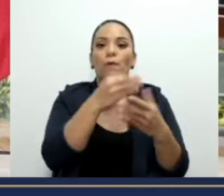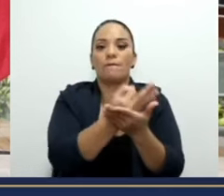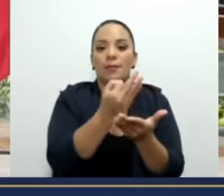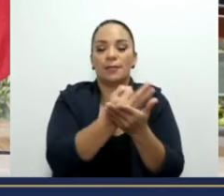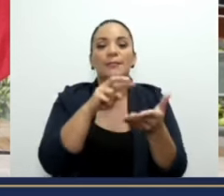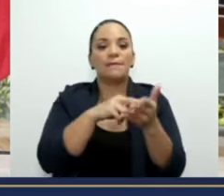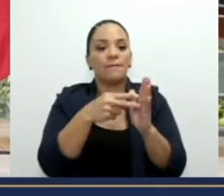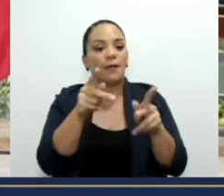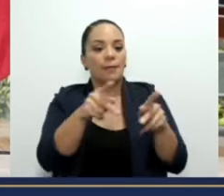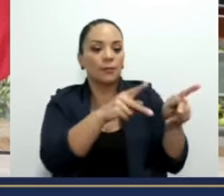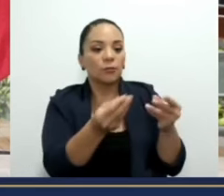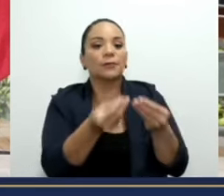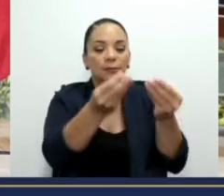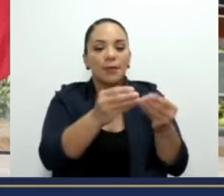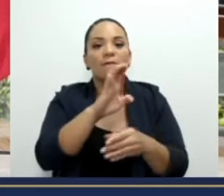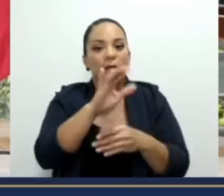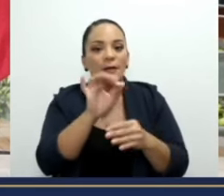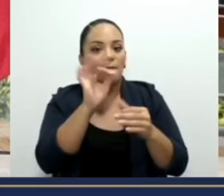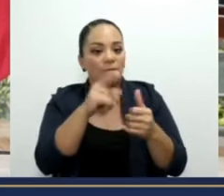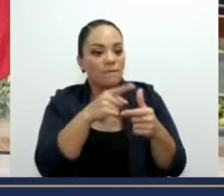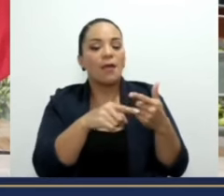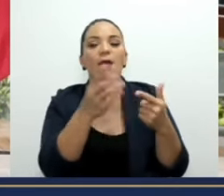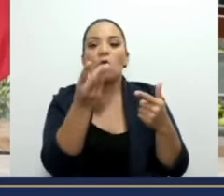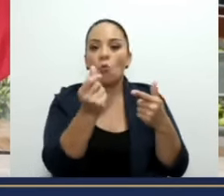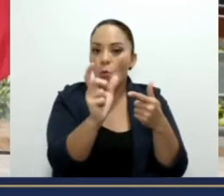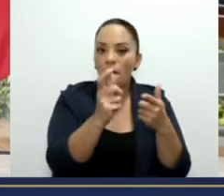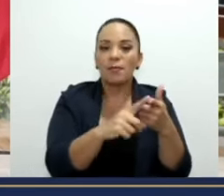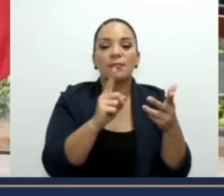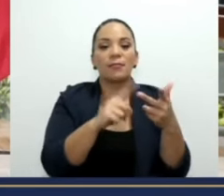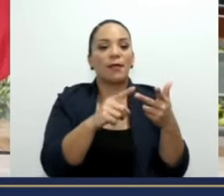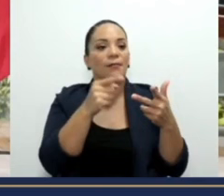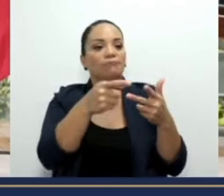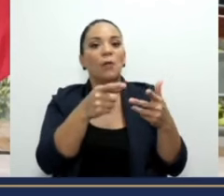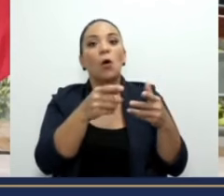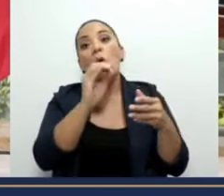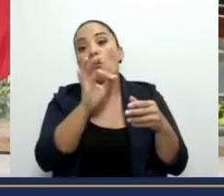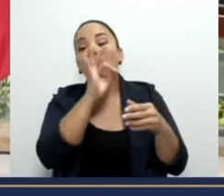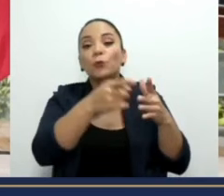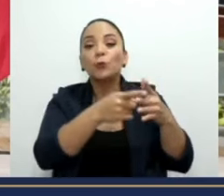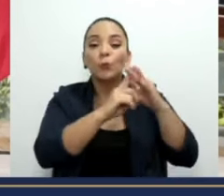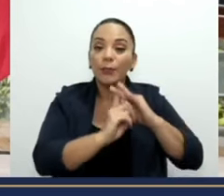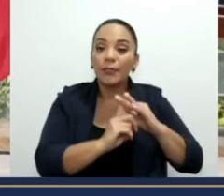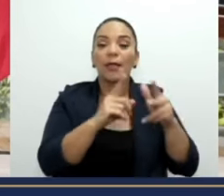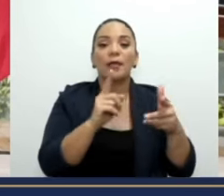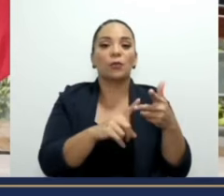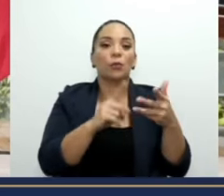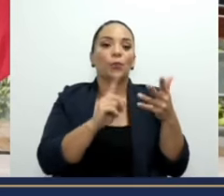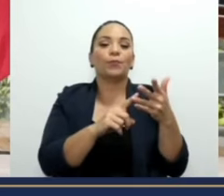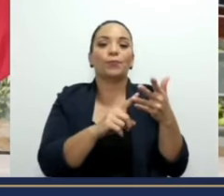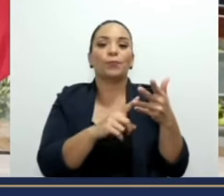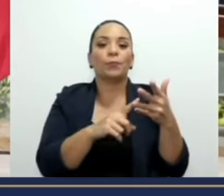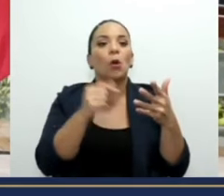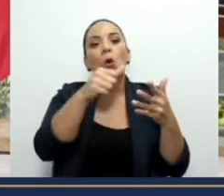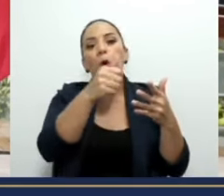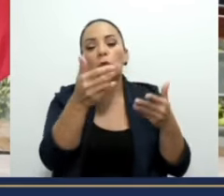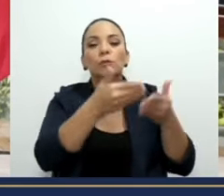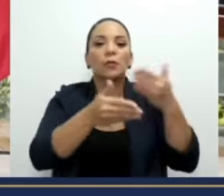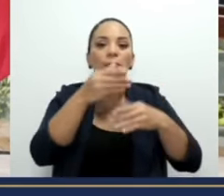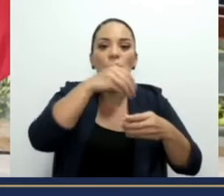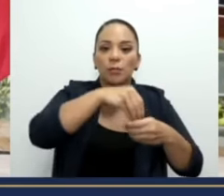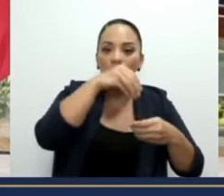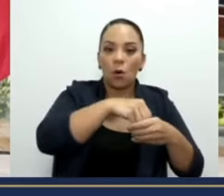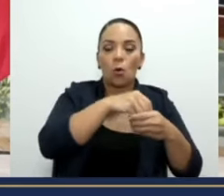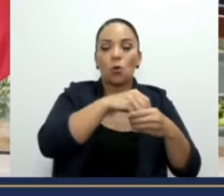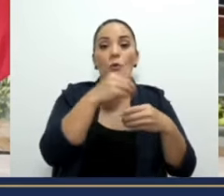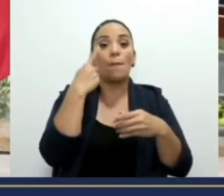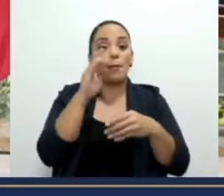reciban su beca, reciban su cuenta, puedan aperturar un crédito más adelante, puedan crear otros servicios de ahorro. Entonces,